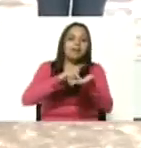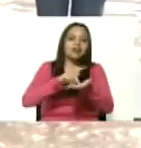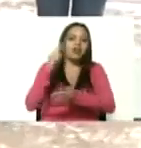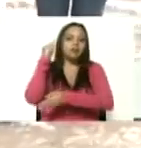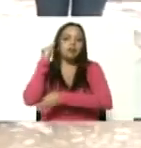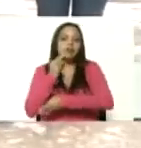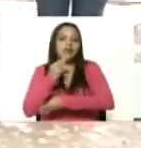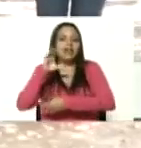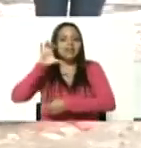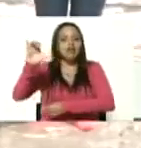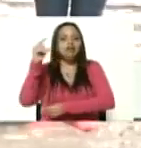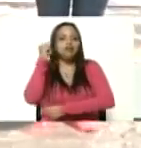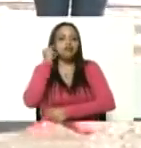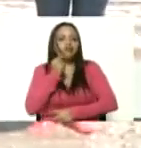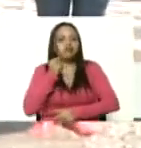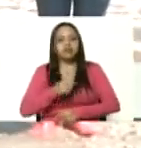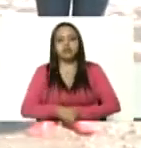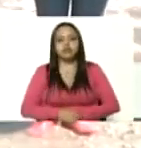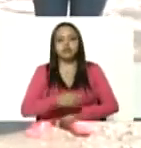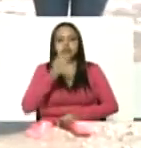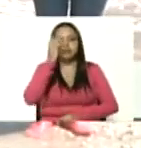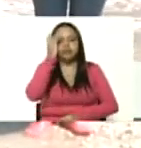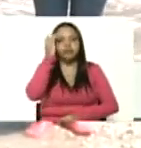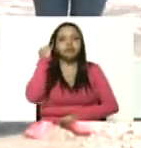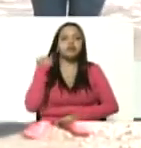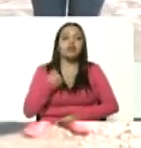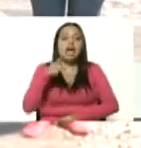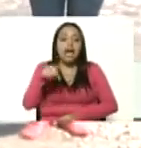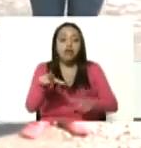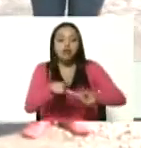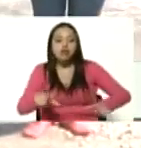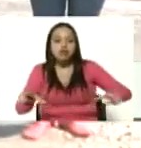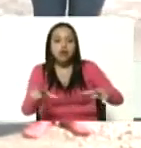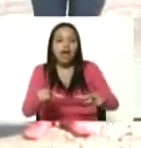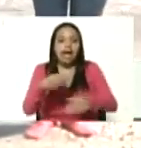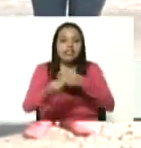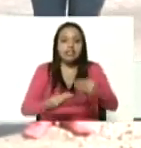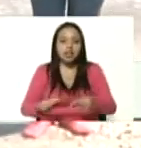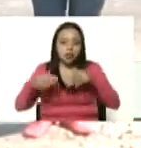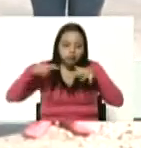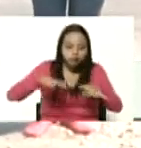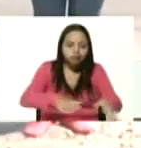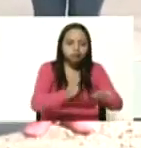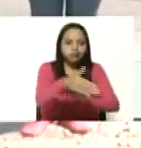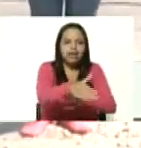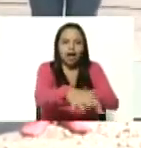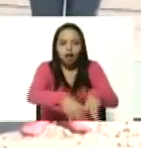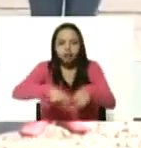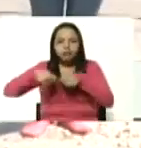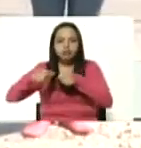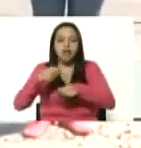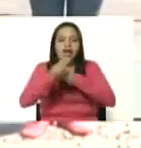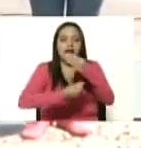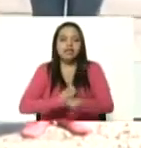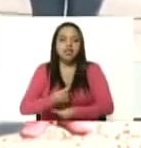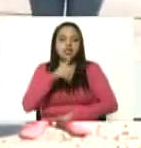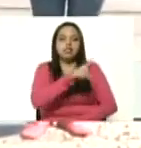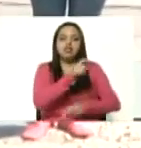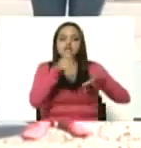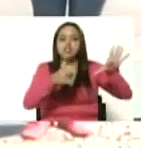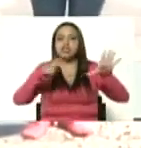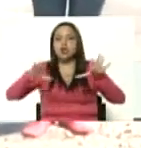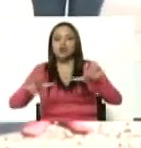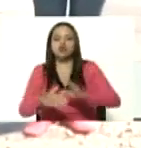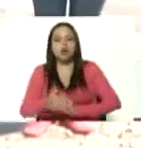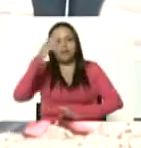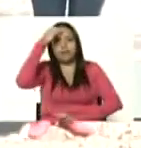Bermúdez del estado Sucre estamos en la unidad agroproductiva pesquera integrada por 168 milicianas y milicianos que